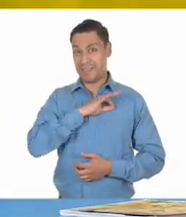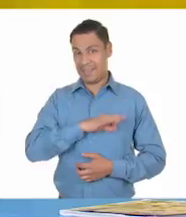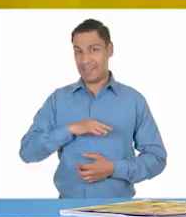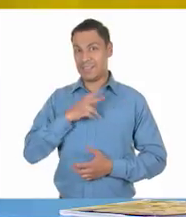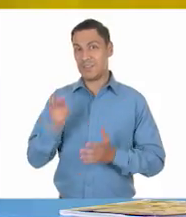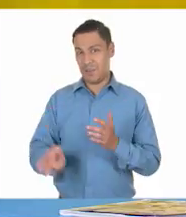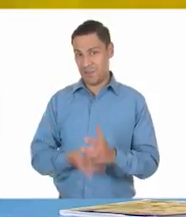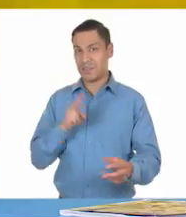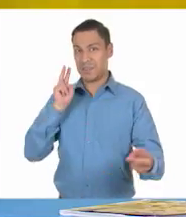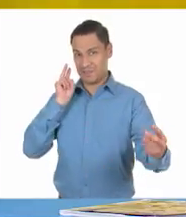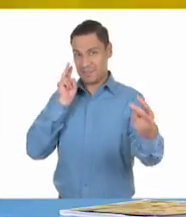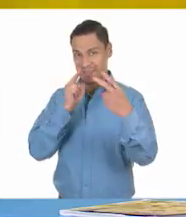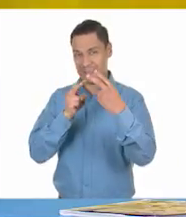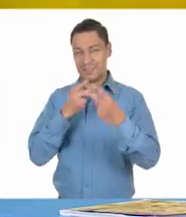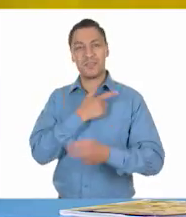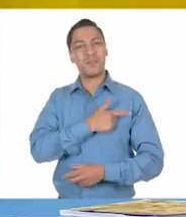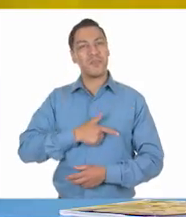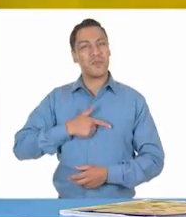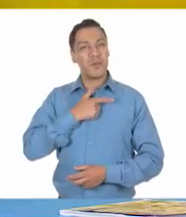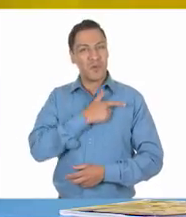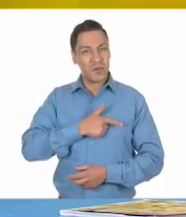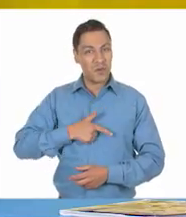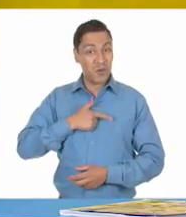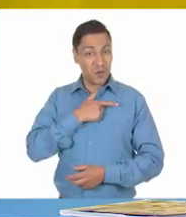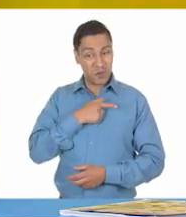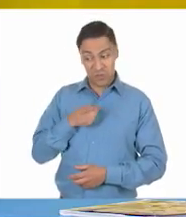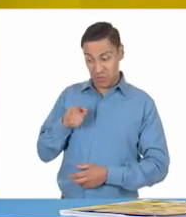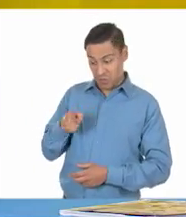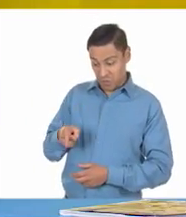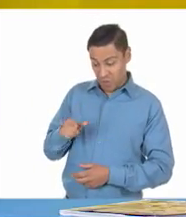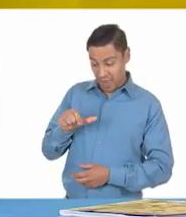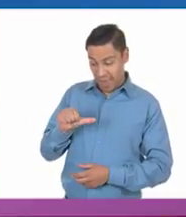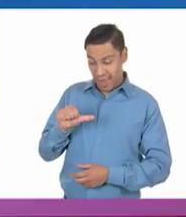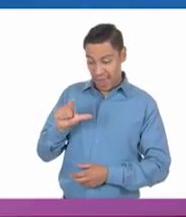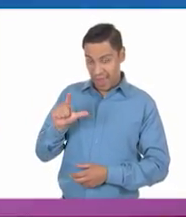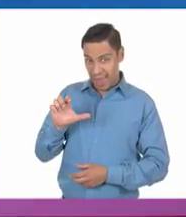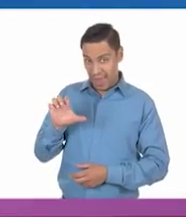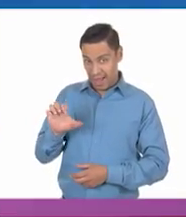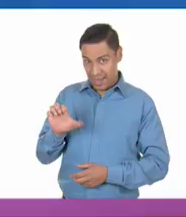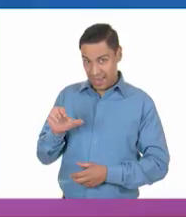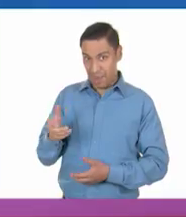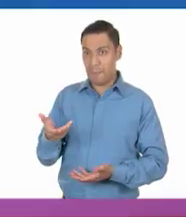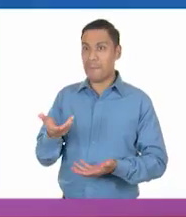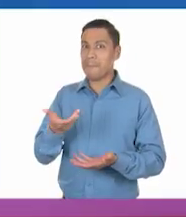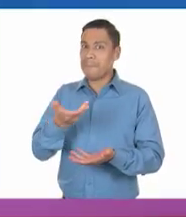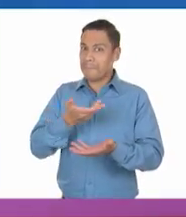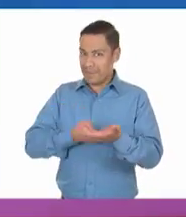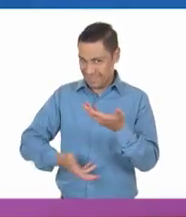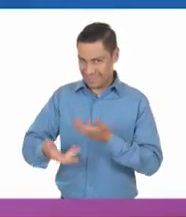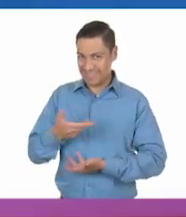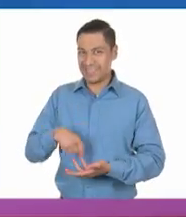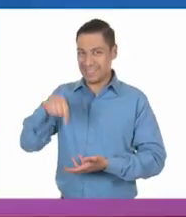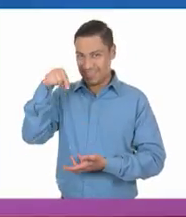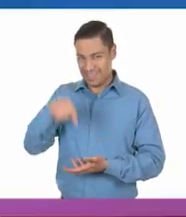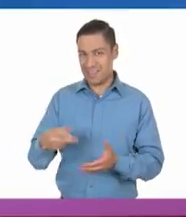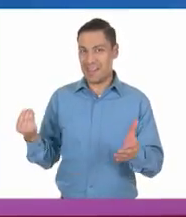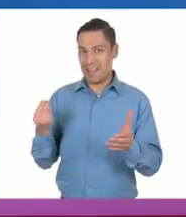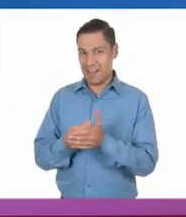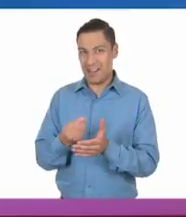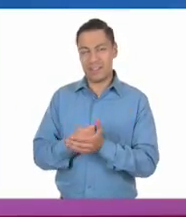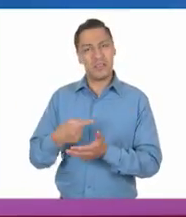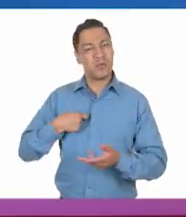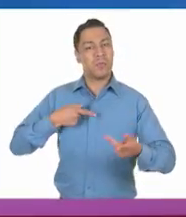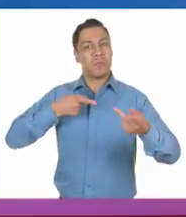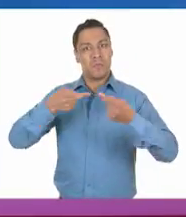Y pues también me da mucho gusto, Ale, verte presentando la clase del día de hoy. ¡Sí! Es que me preparé. Pues me contó